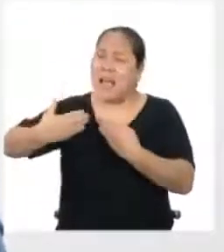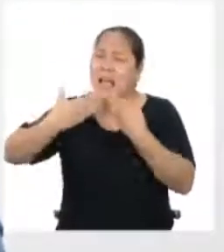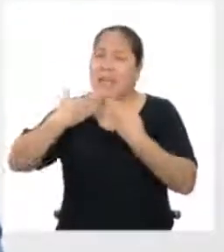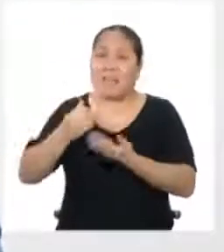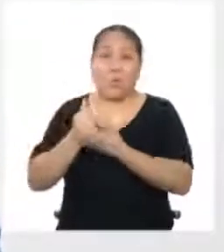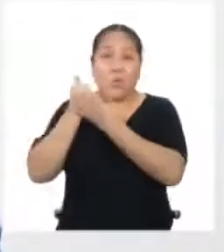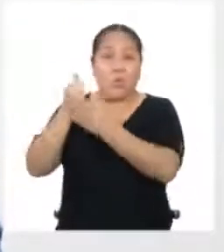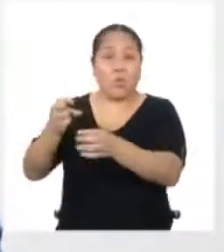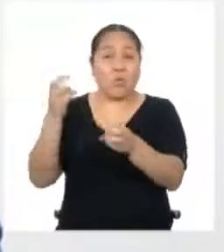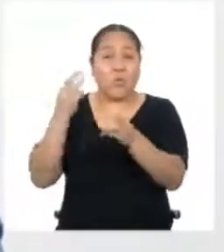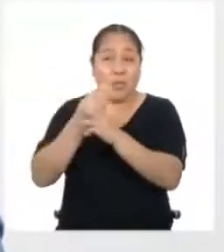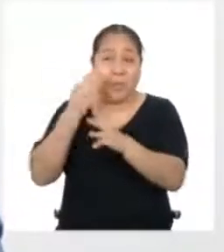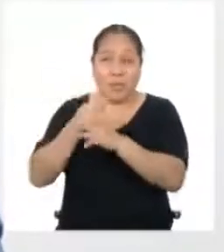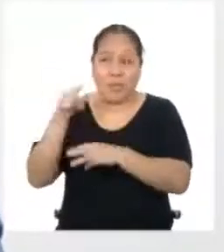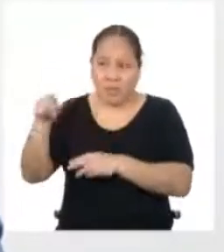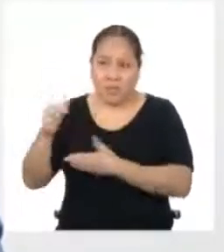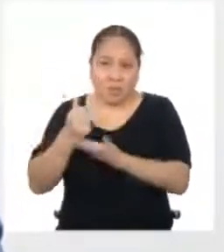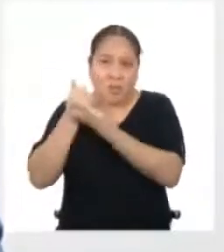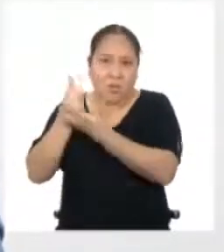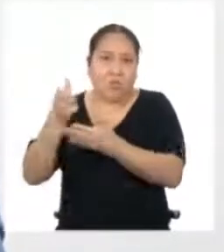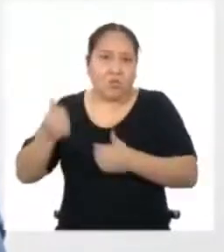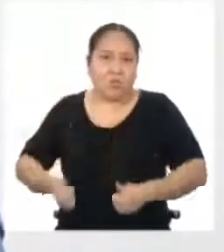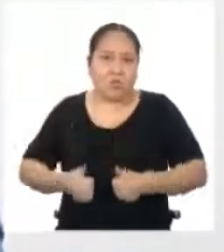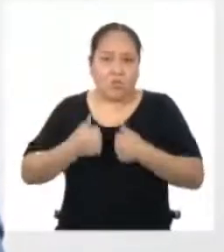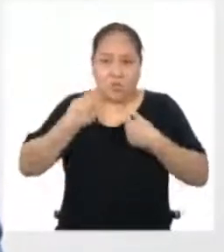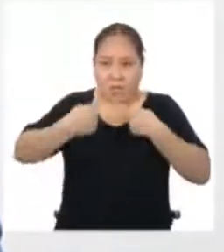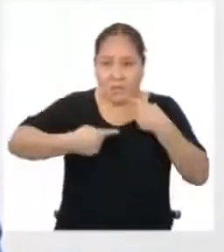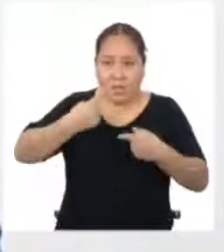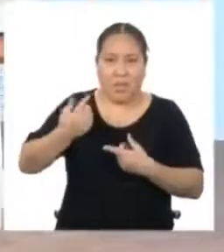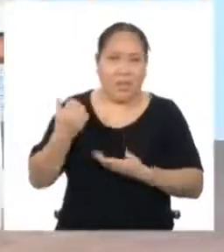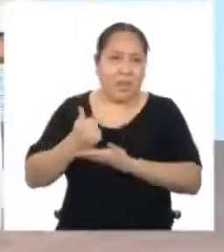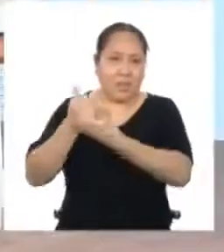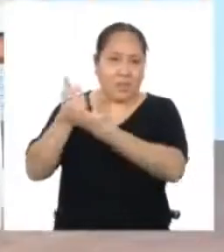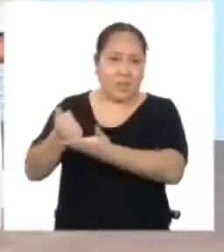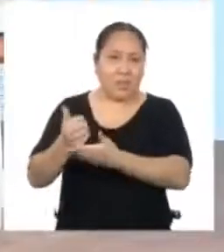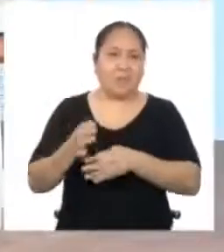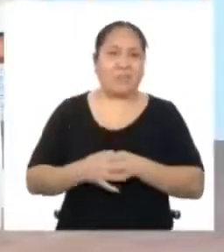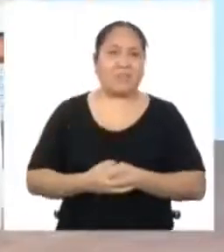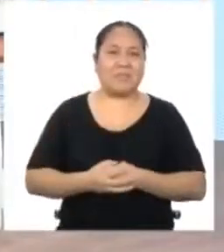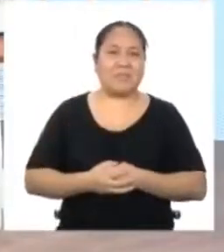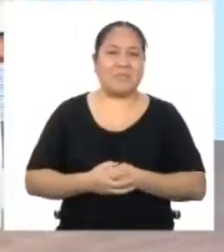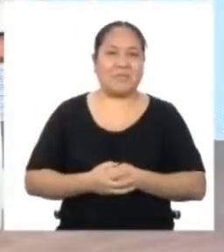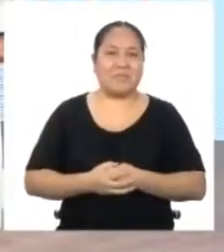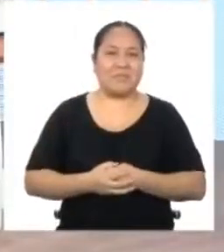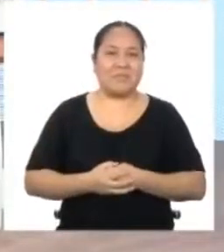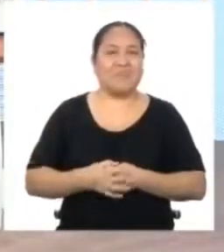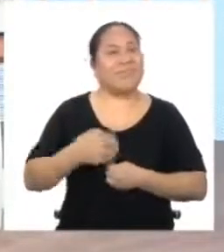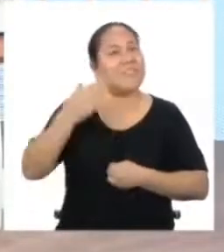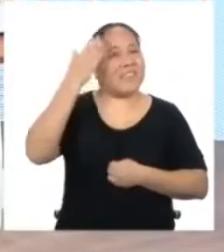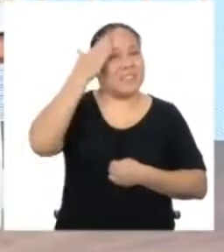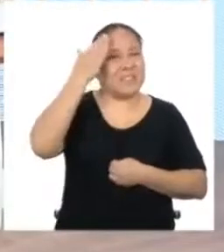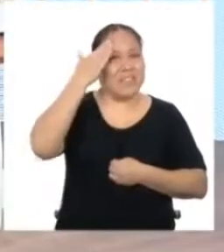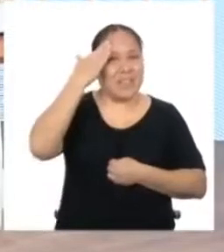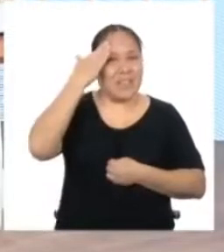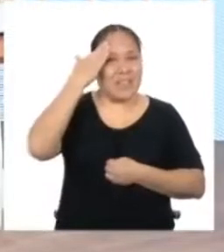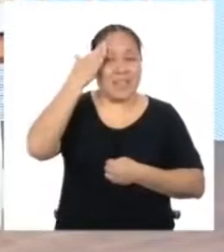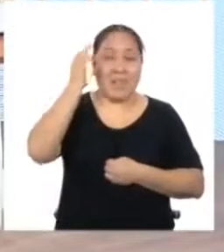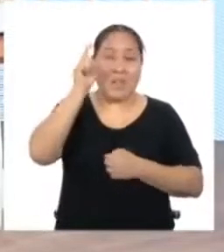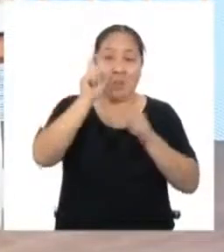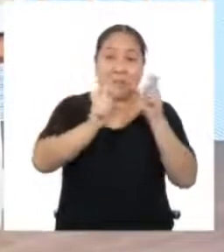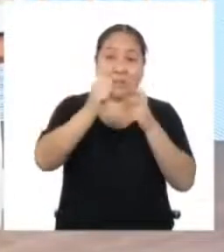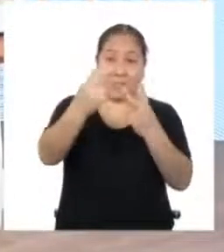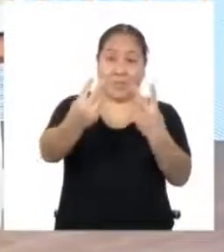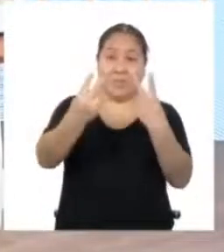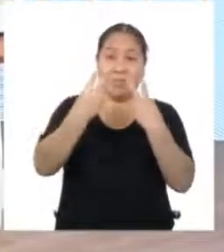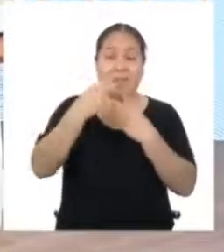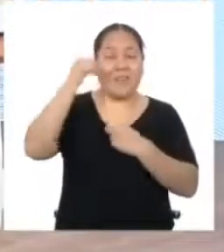Resolviendo situaciones reales Que les ha servido para la vida Estoy segurísima de que quienes nos están viendo desde sus casas